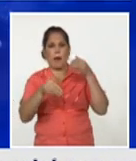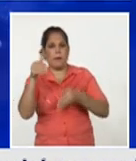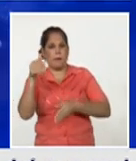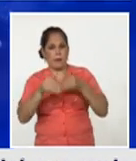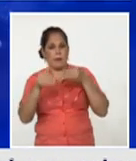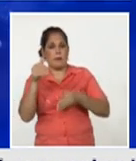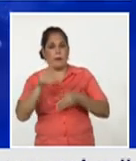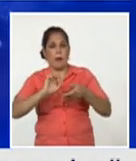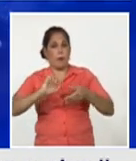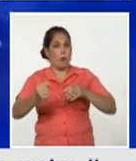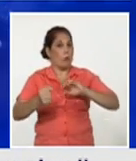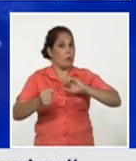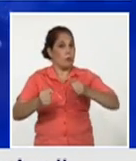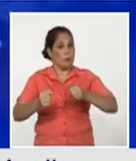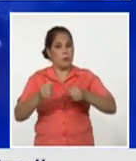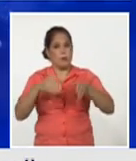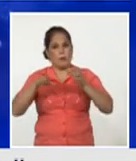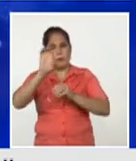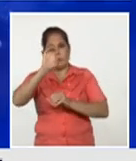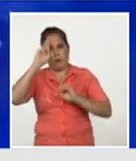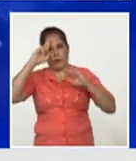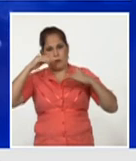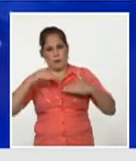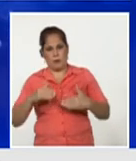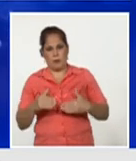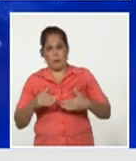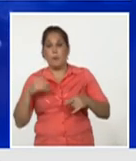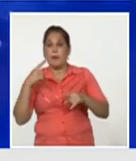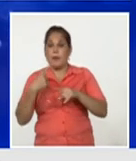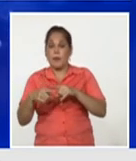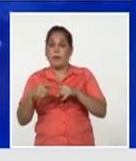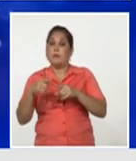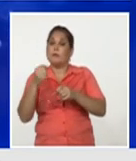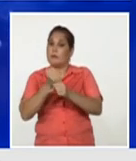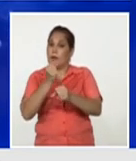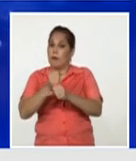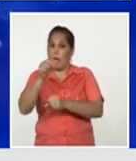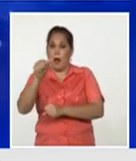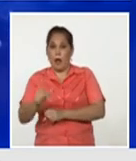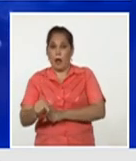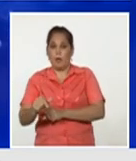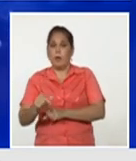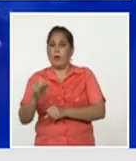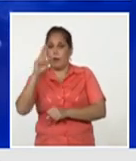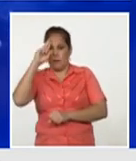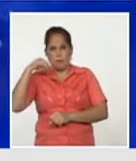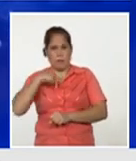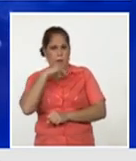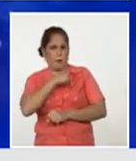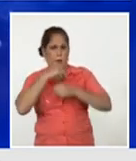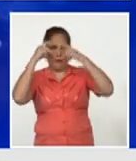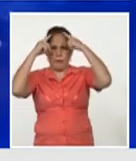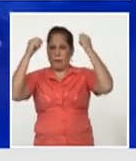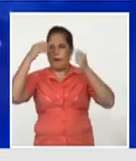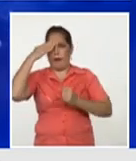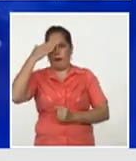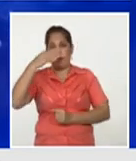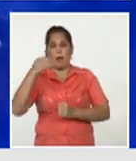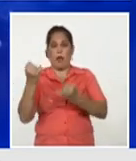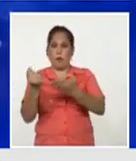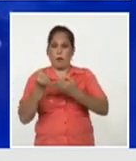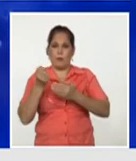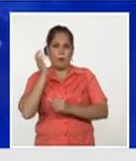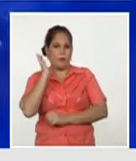controlada del Ministerio de Salud Pública y de trabajadores del sector farmacéutico cubano las gracias por su presencia doctora